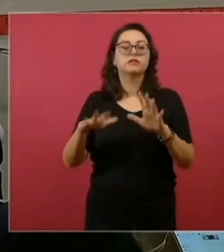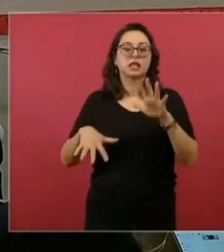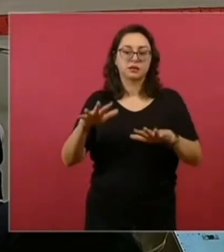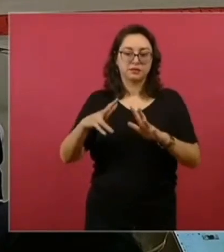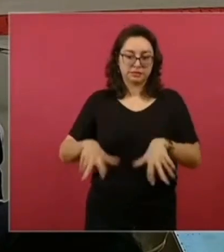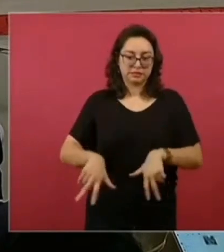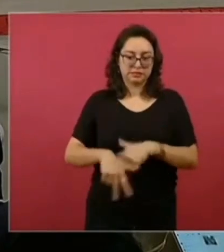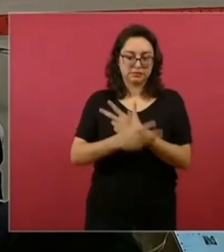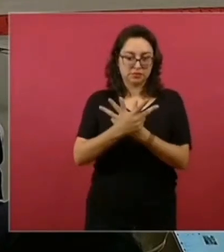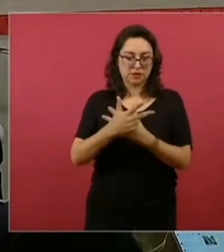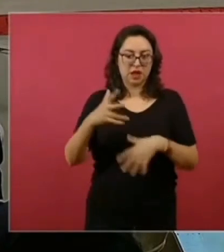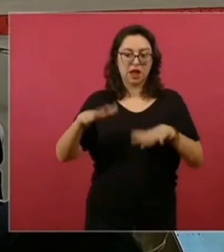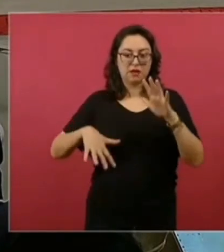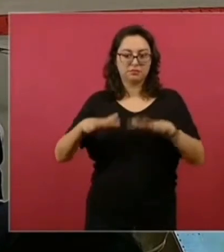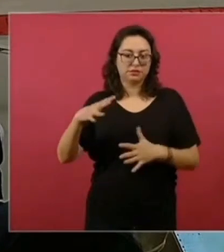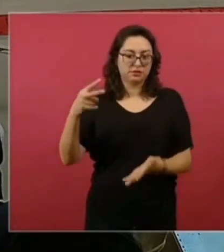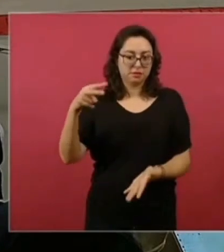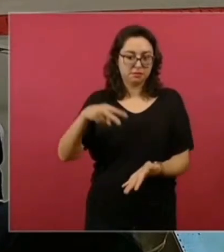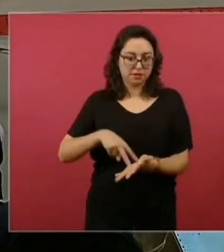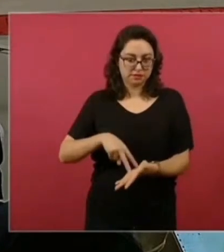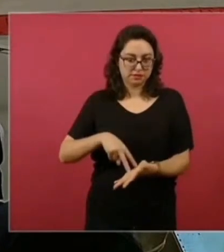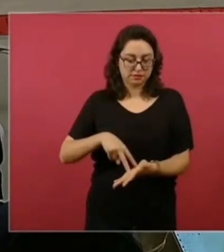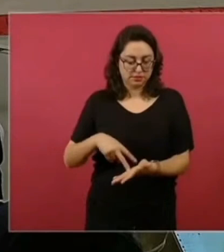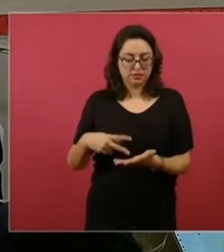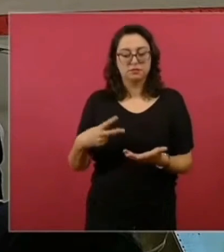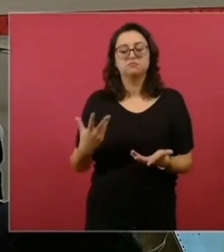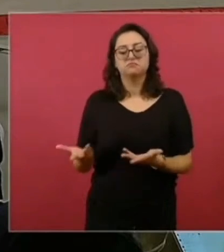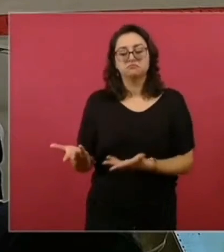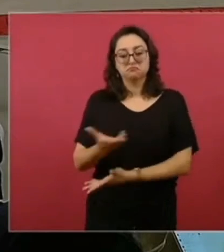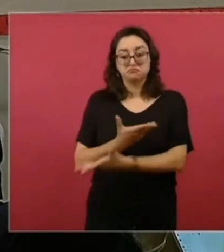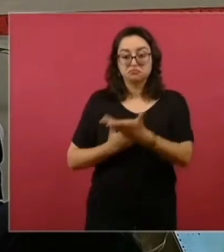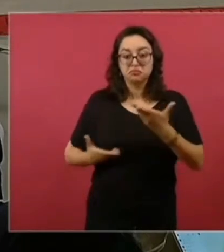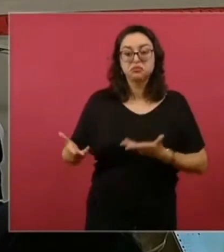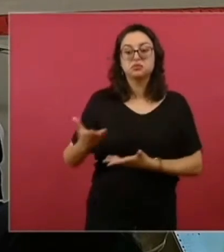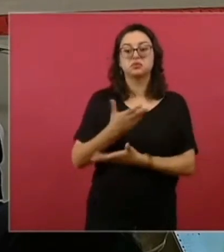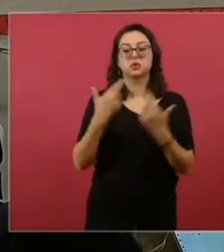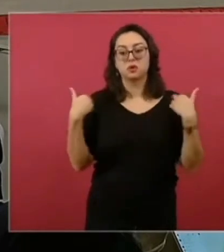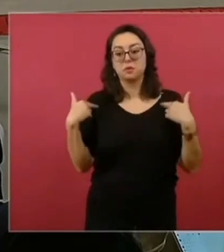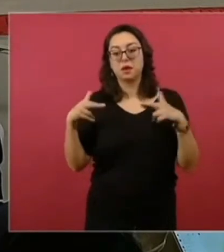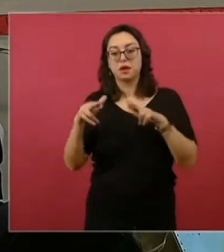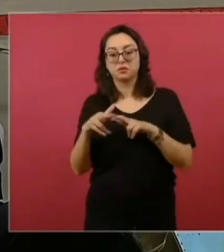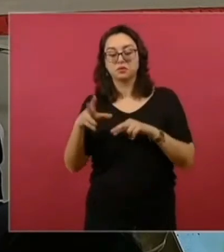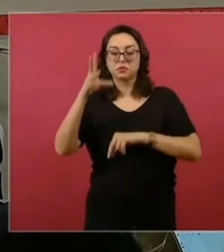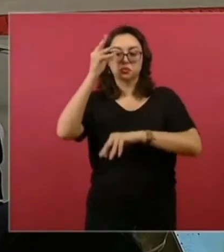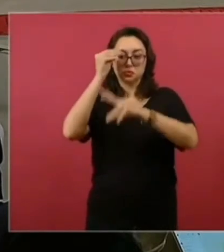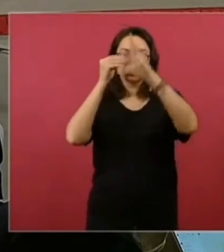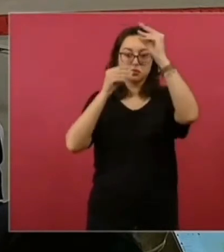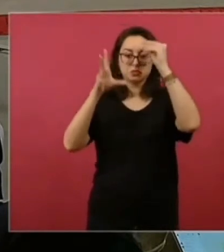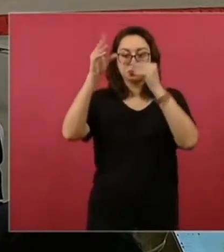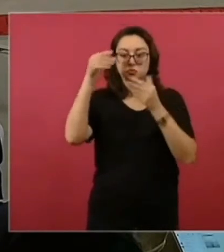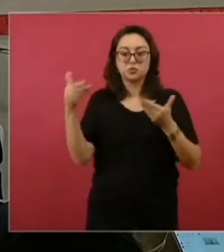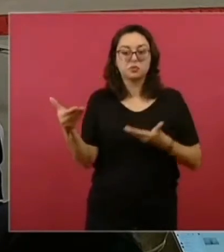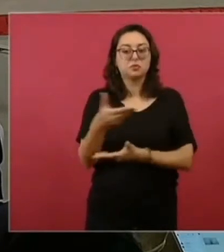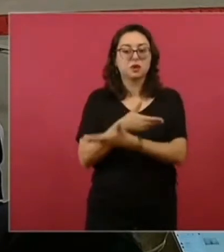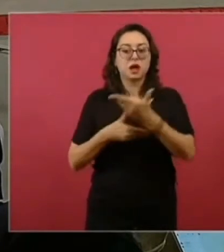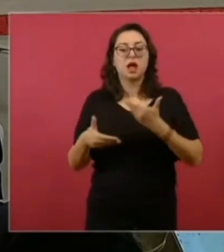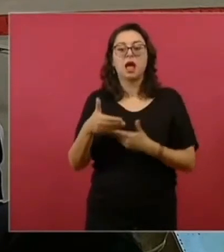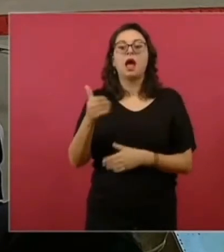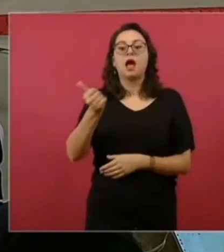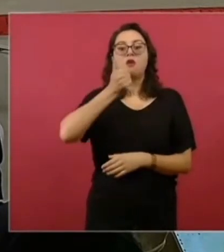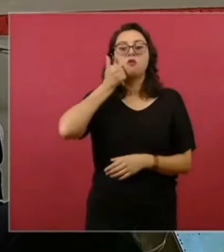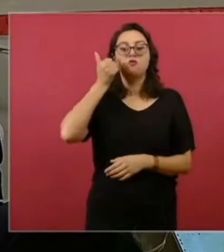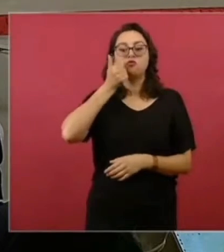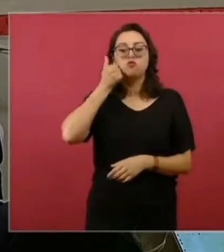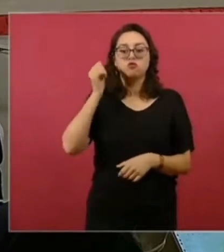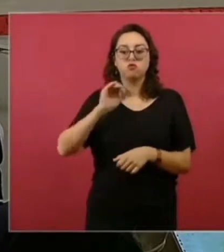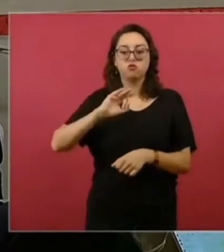veces de manera presencial. Hay intercambio también de docentes. Los alumnos son alrededor de 57,000 alumnos